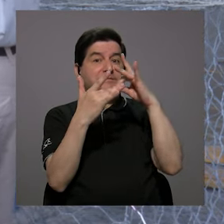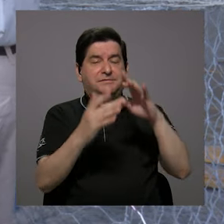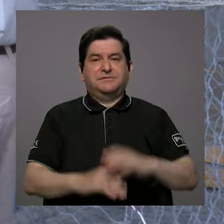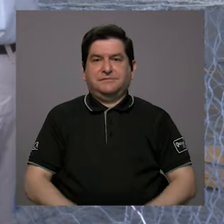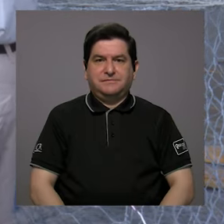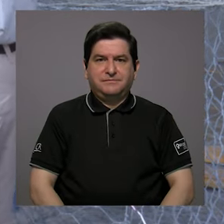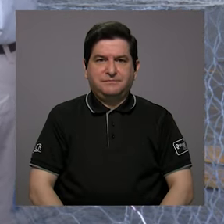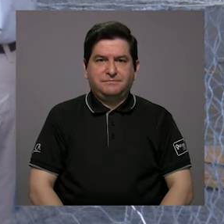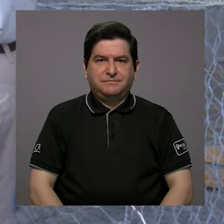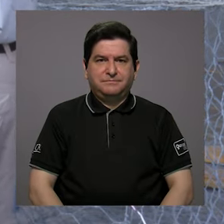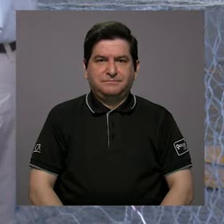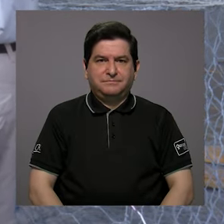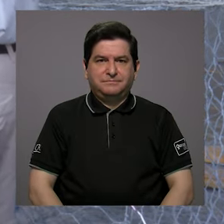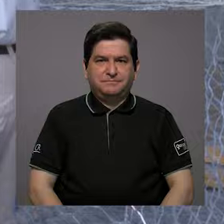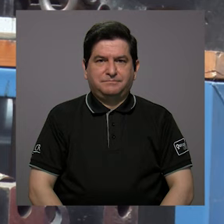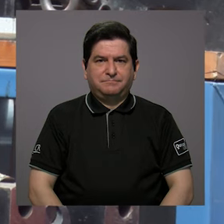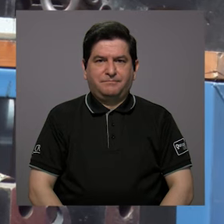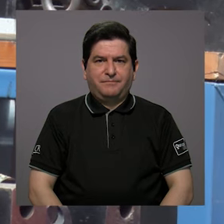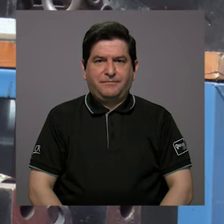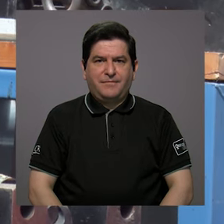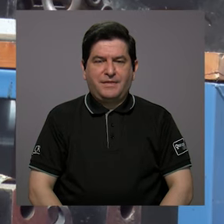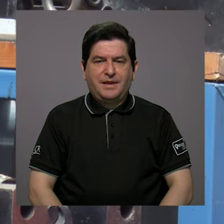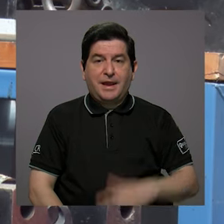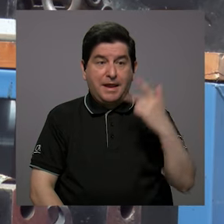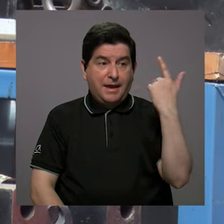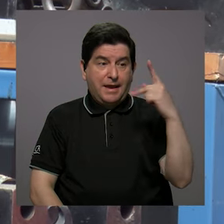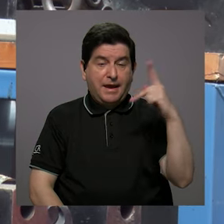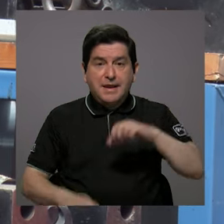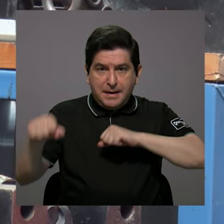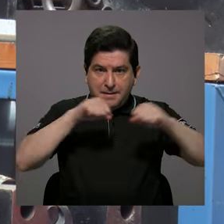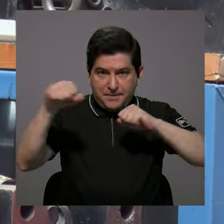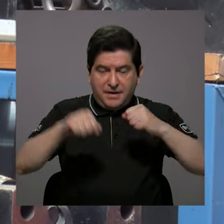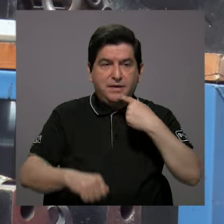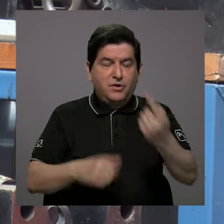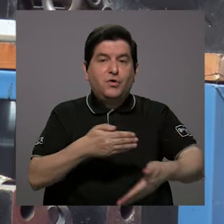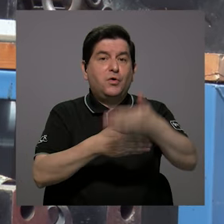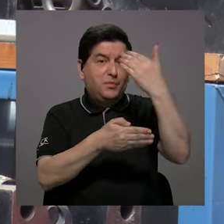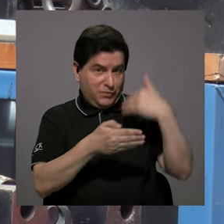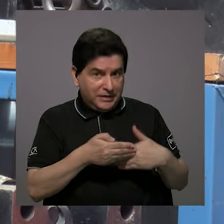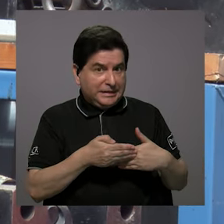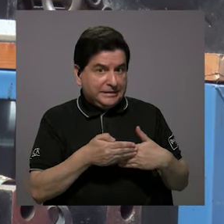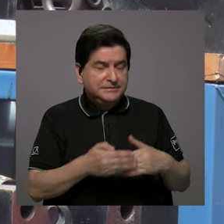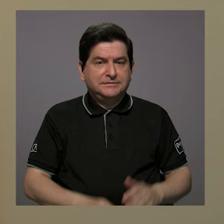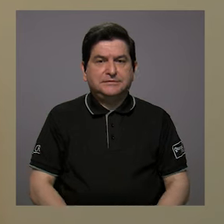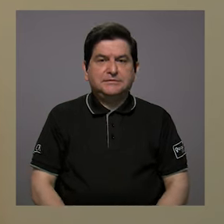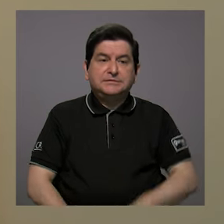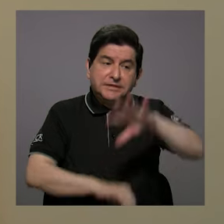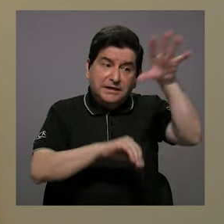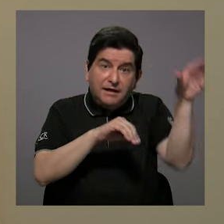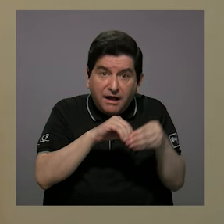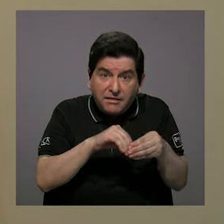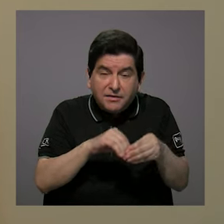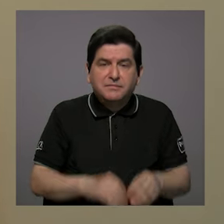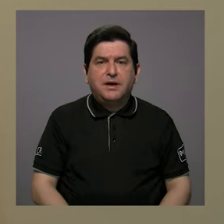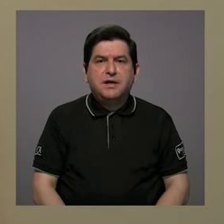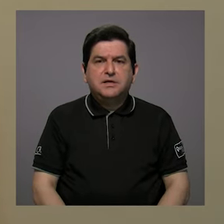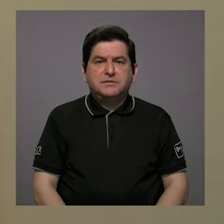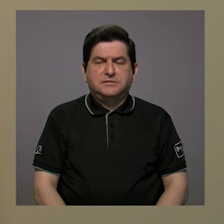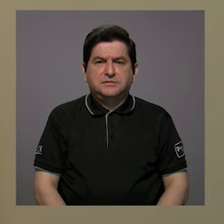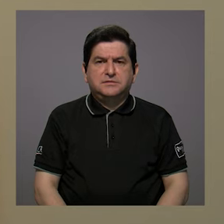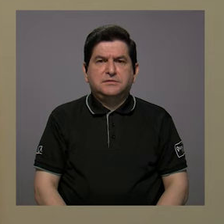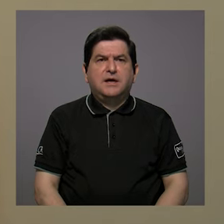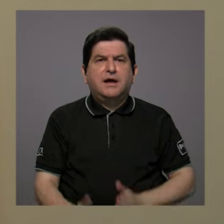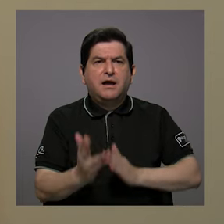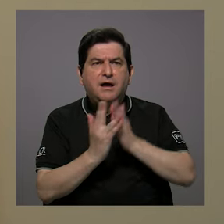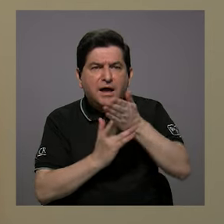la estimación de la amenaza sísmica, como decía anteriormente. Además de eso, han incorporado,